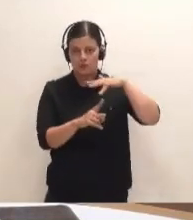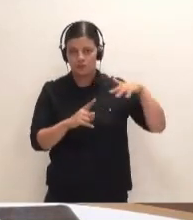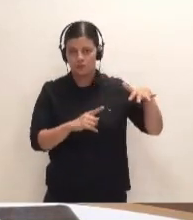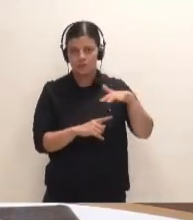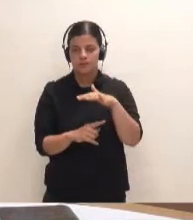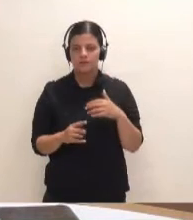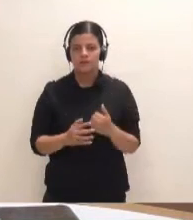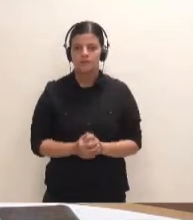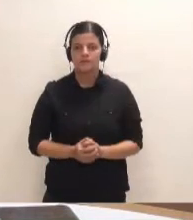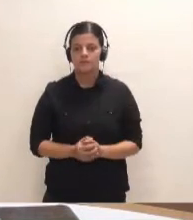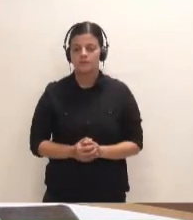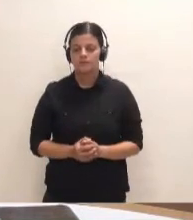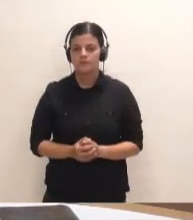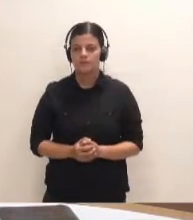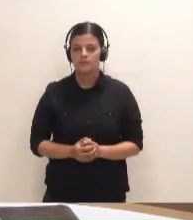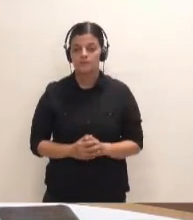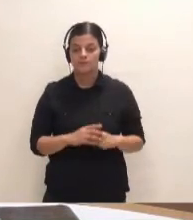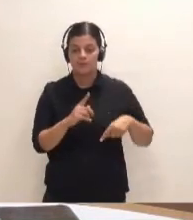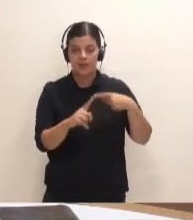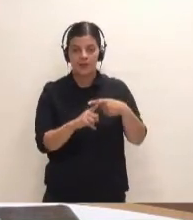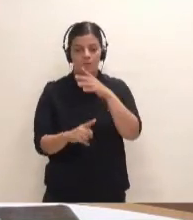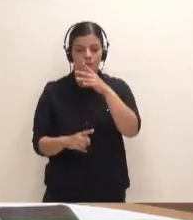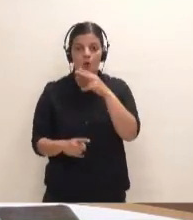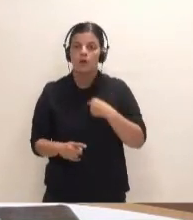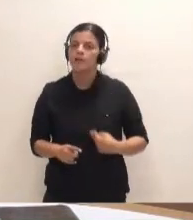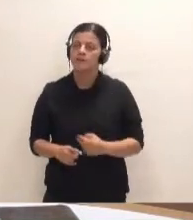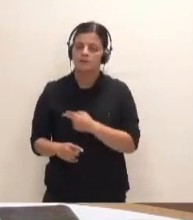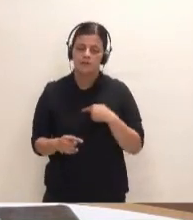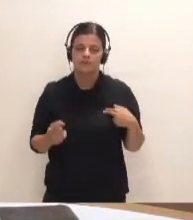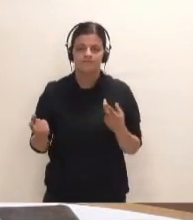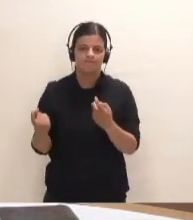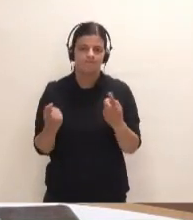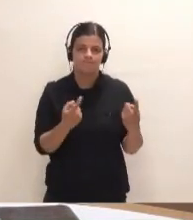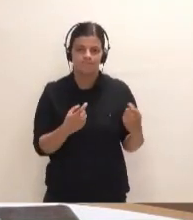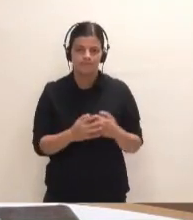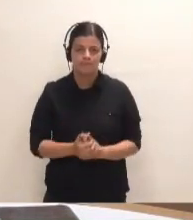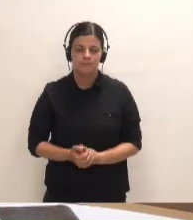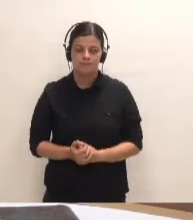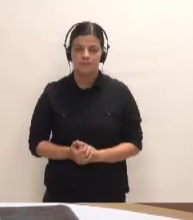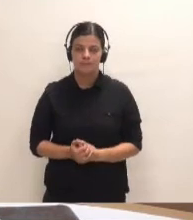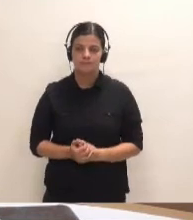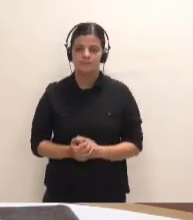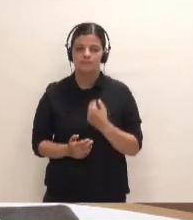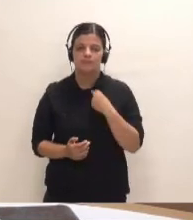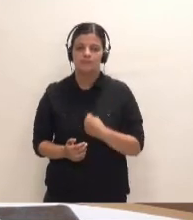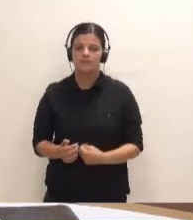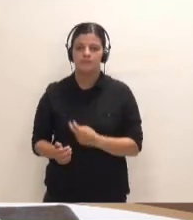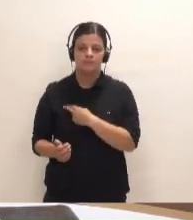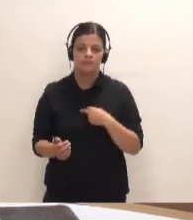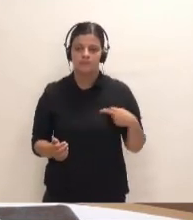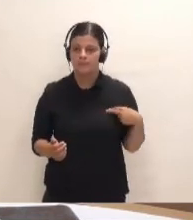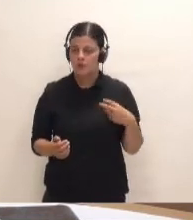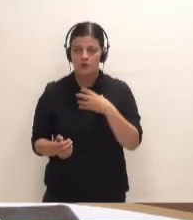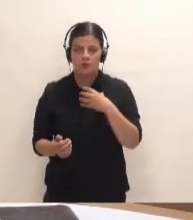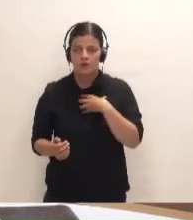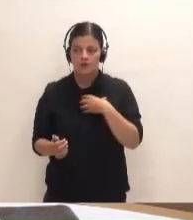Y, además, porque los cristianos lo necesitan. Los cristianos no pueden convertirse en un Tembel II.